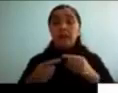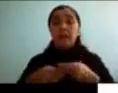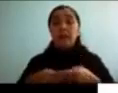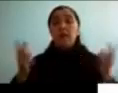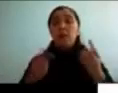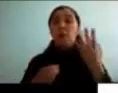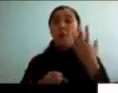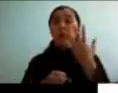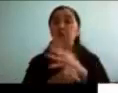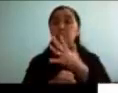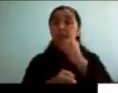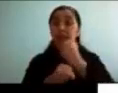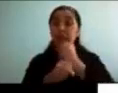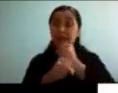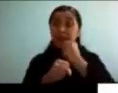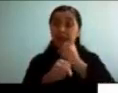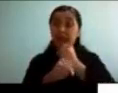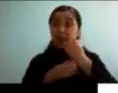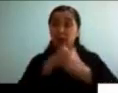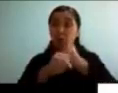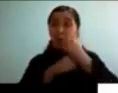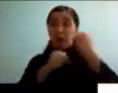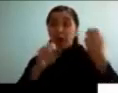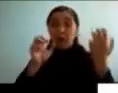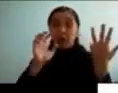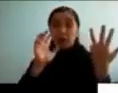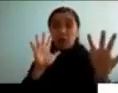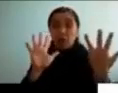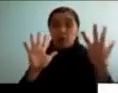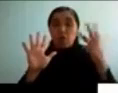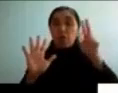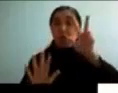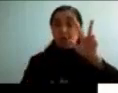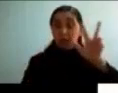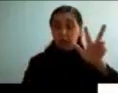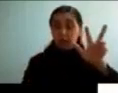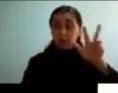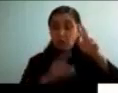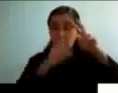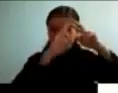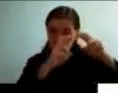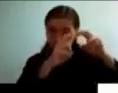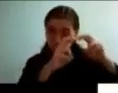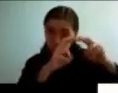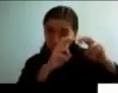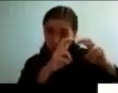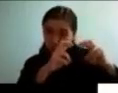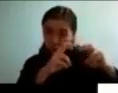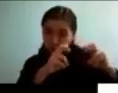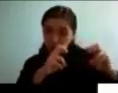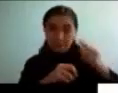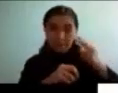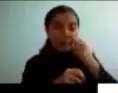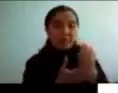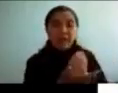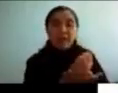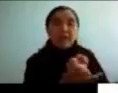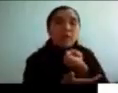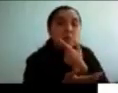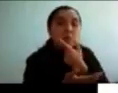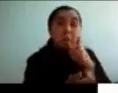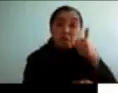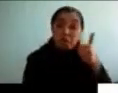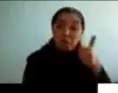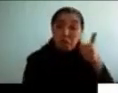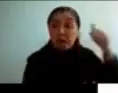trabajos desde el 98 siguiendo una amplia muestra de sujetos y este estudio ha servido para constatar la eficacia tanto del tratamiento farmacológico como del tratamiento